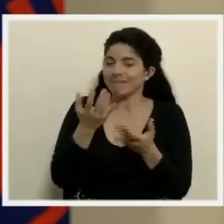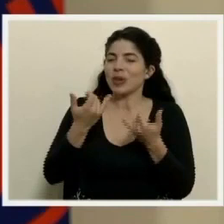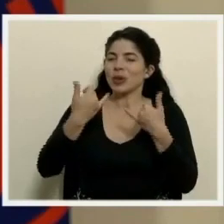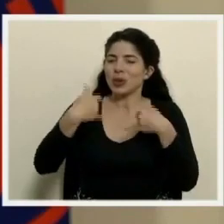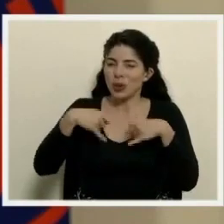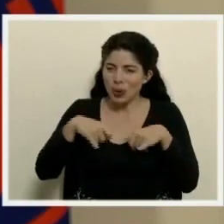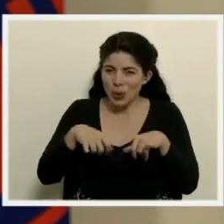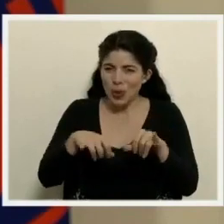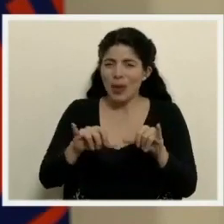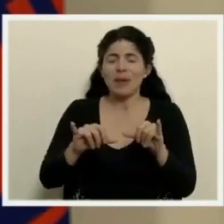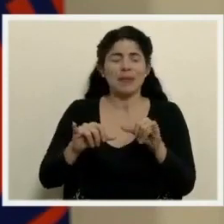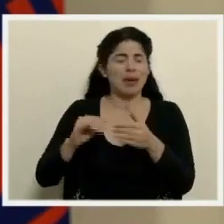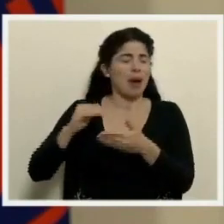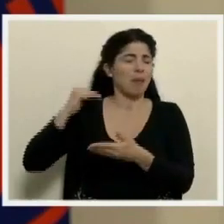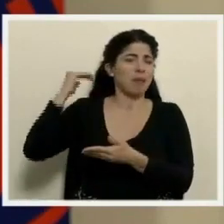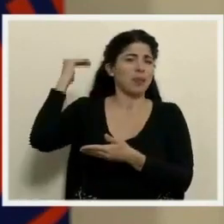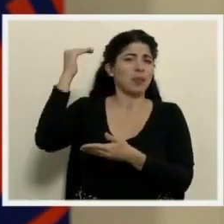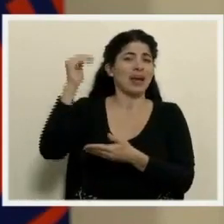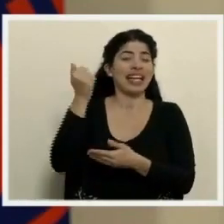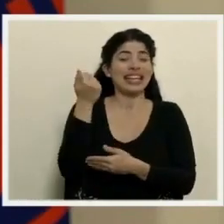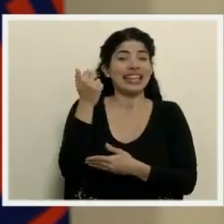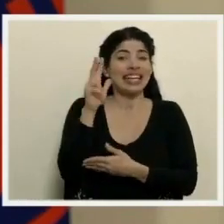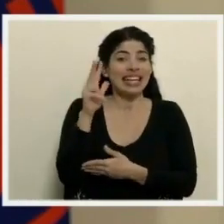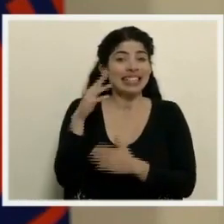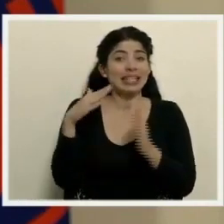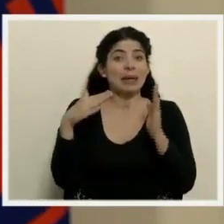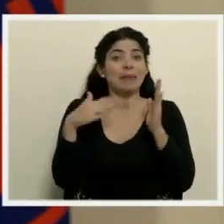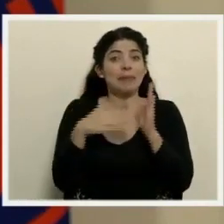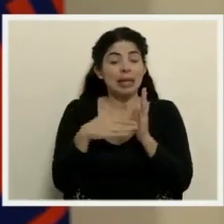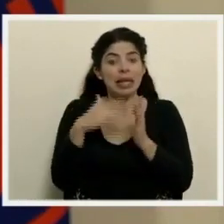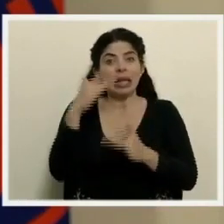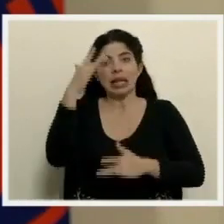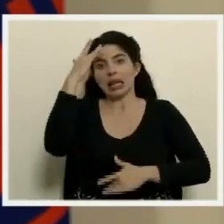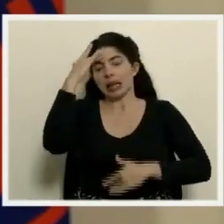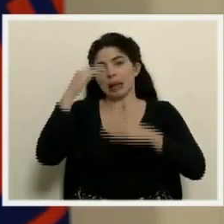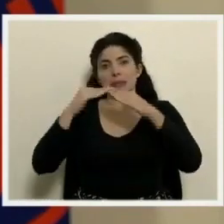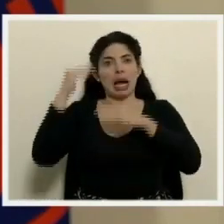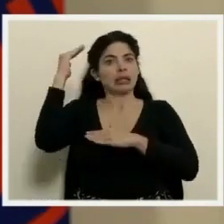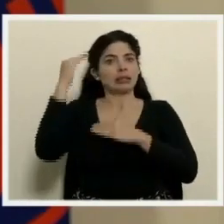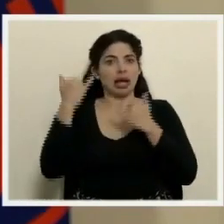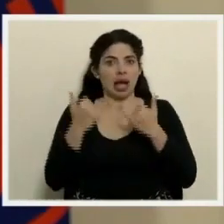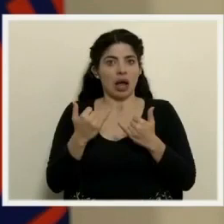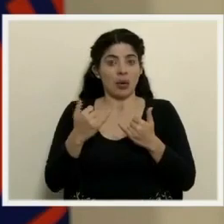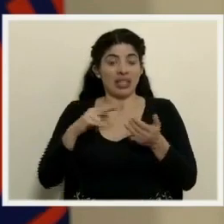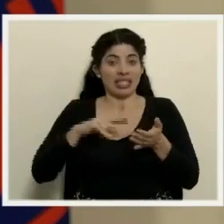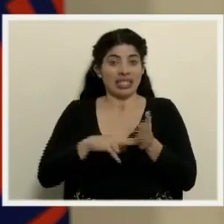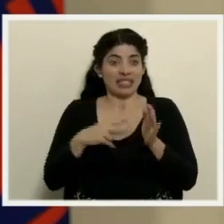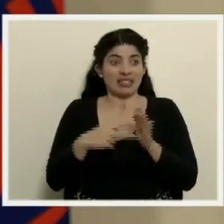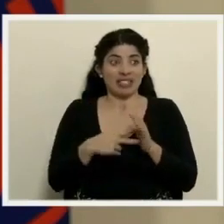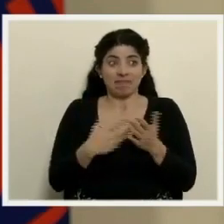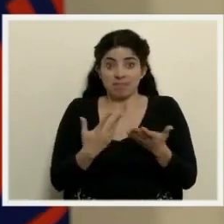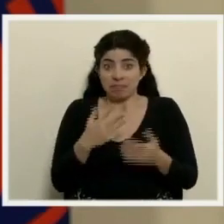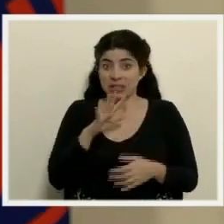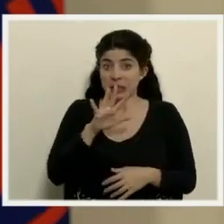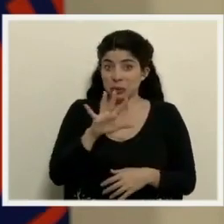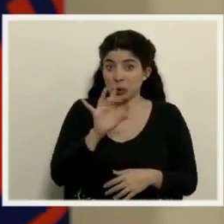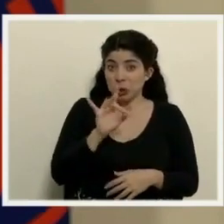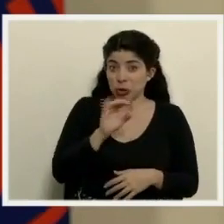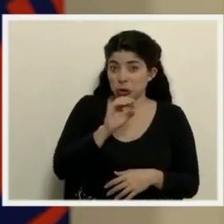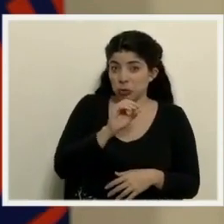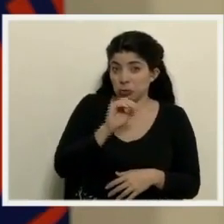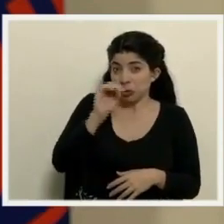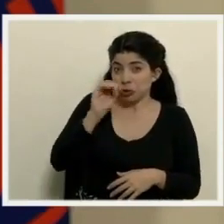estamos por encima de los 13 mil casos y esto pues es prácticamente un 58%